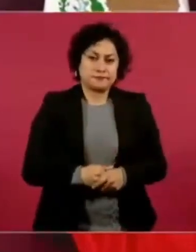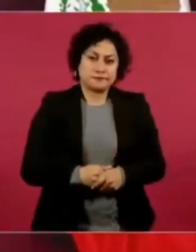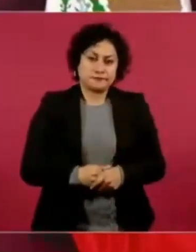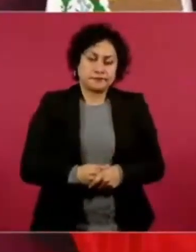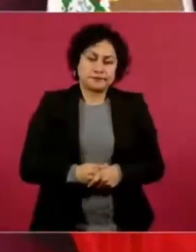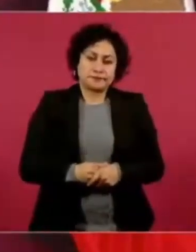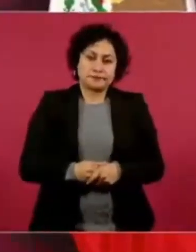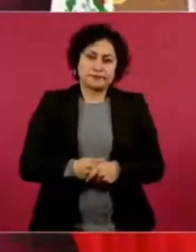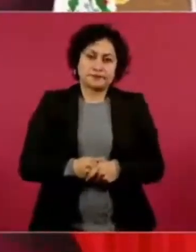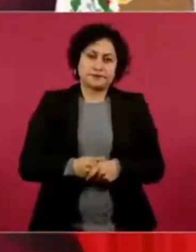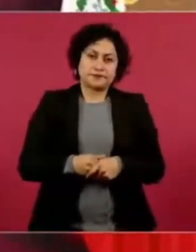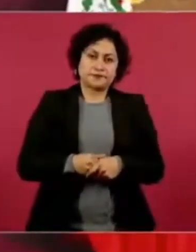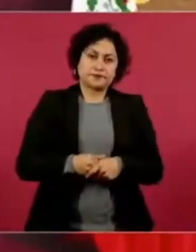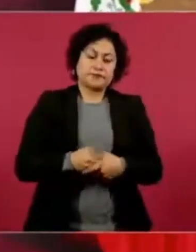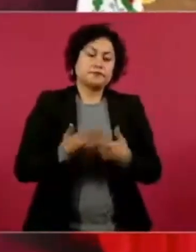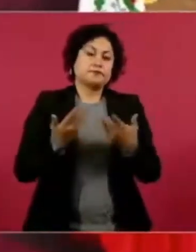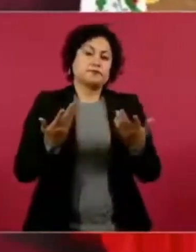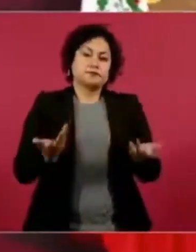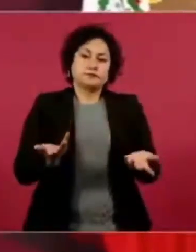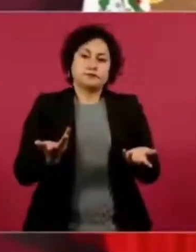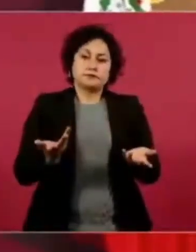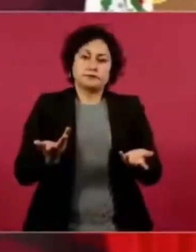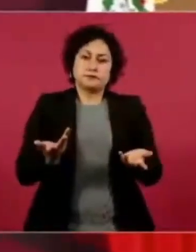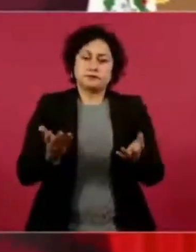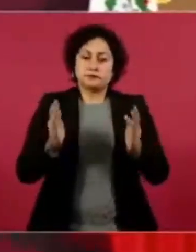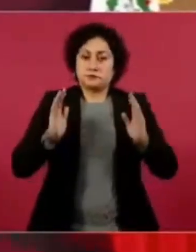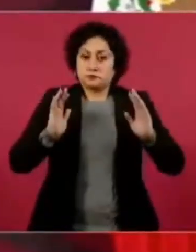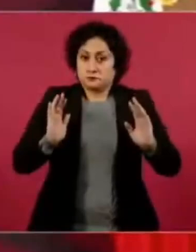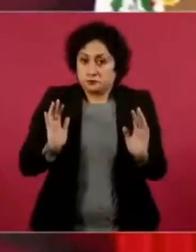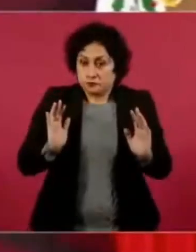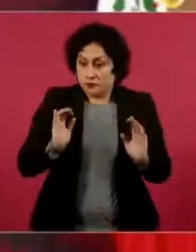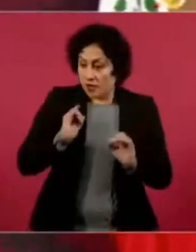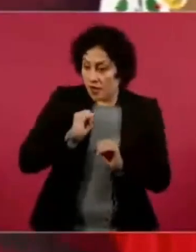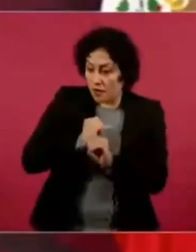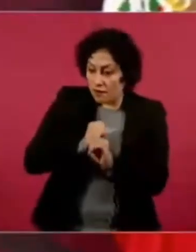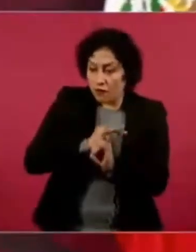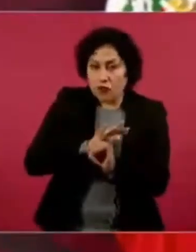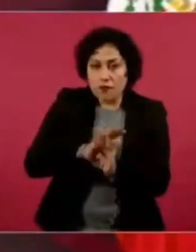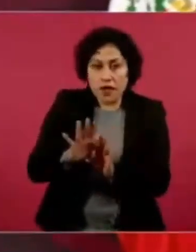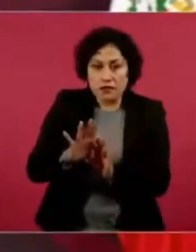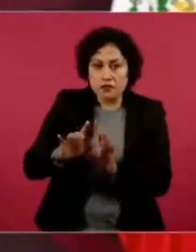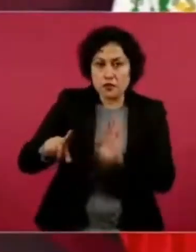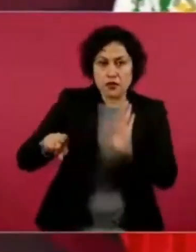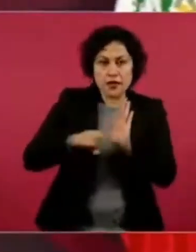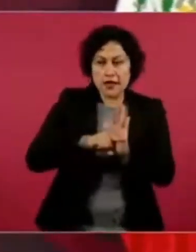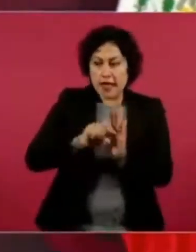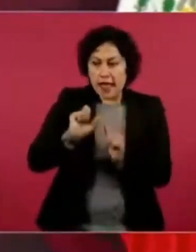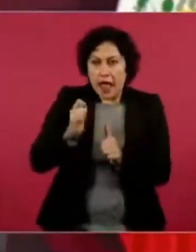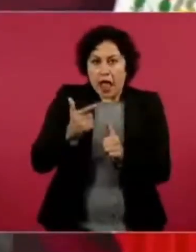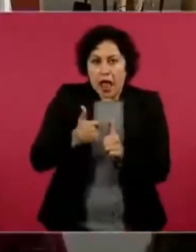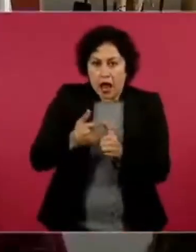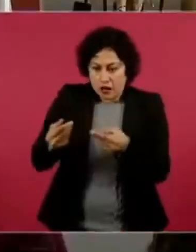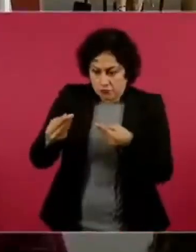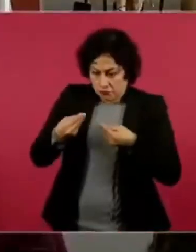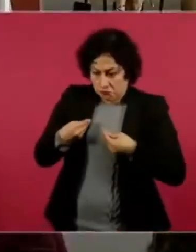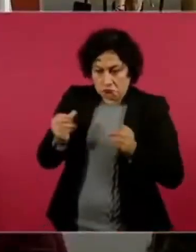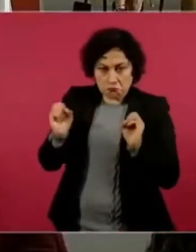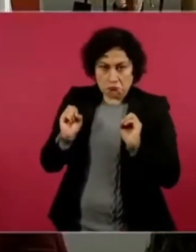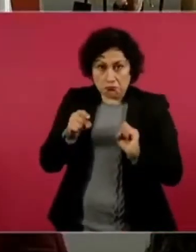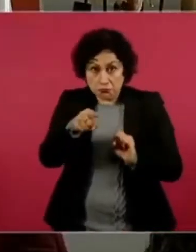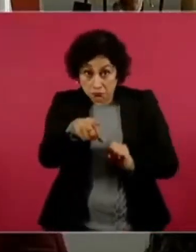Y no tenemos reportes, al no ser que proceso sí, de